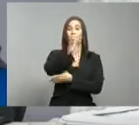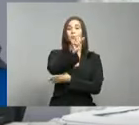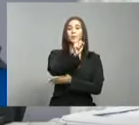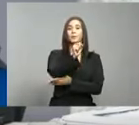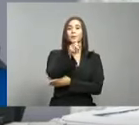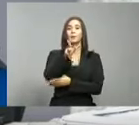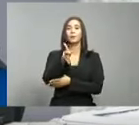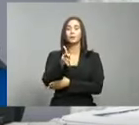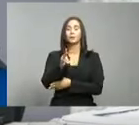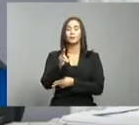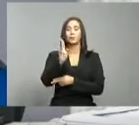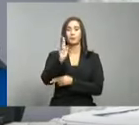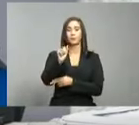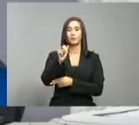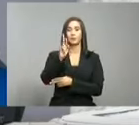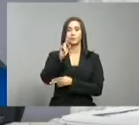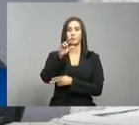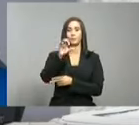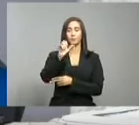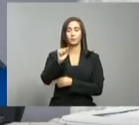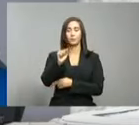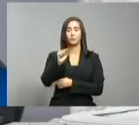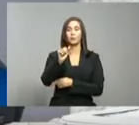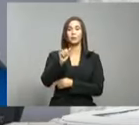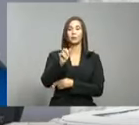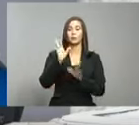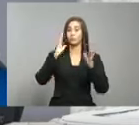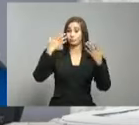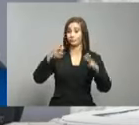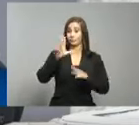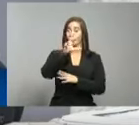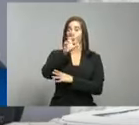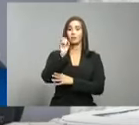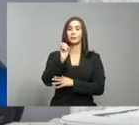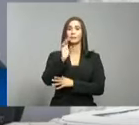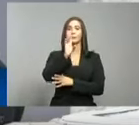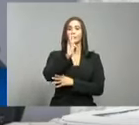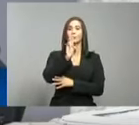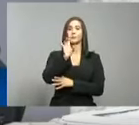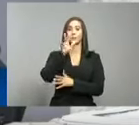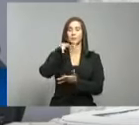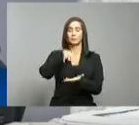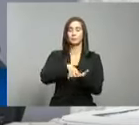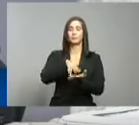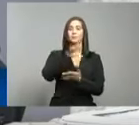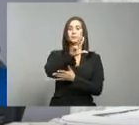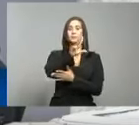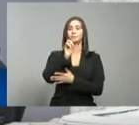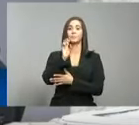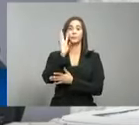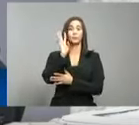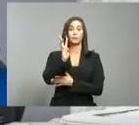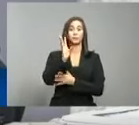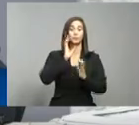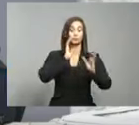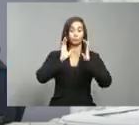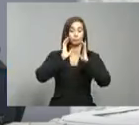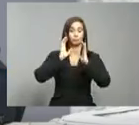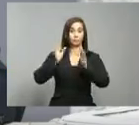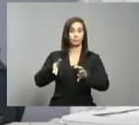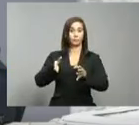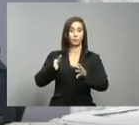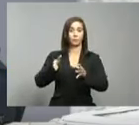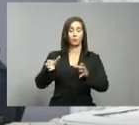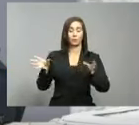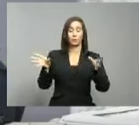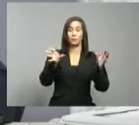Aurora ha alcanzado los 373.306 interacciones con un